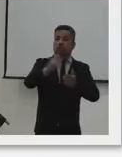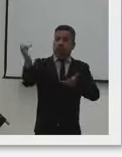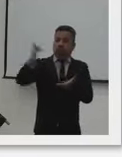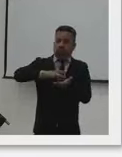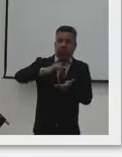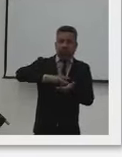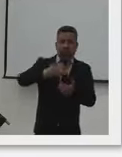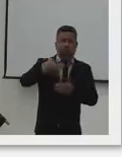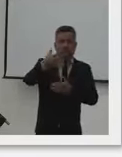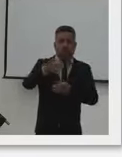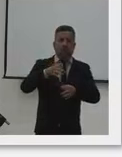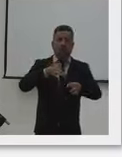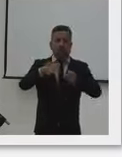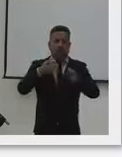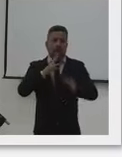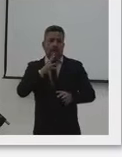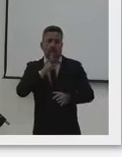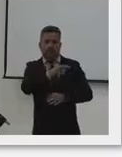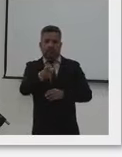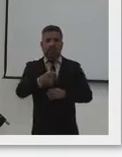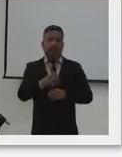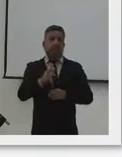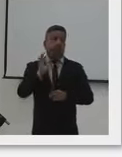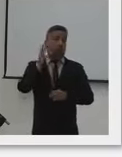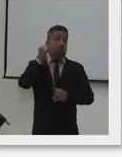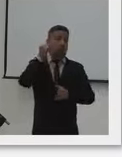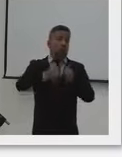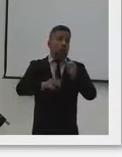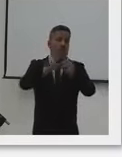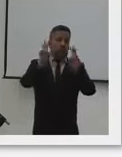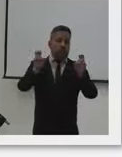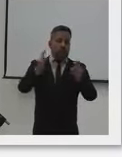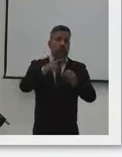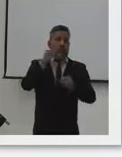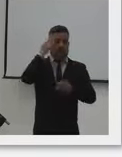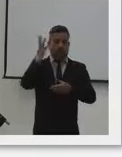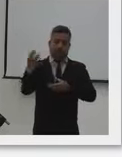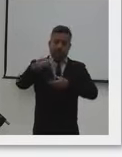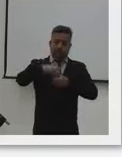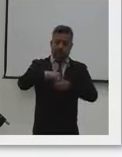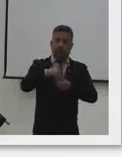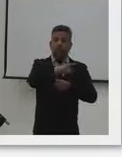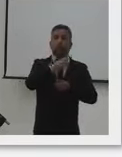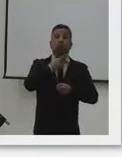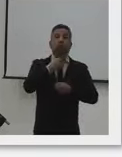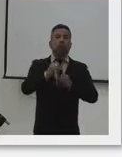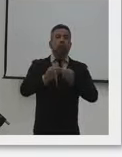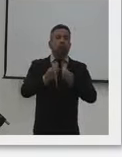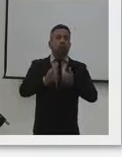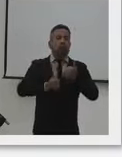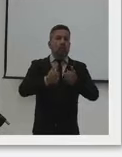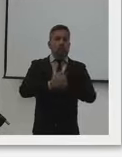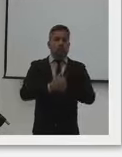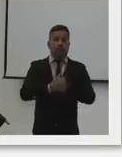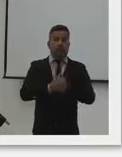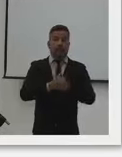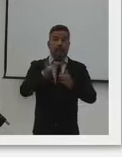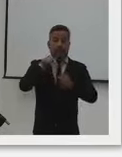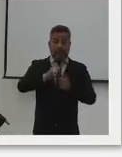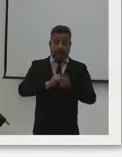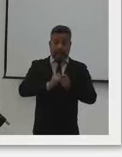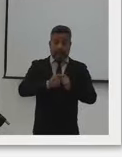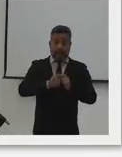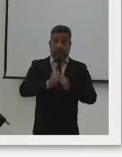las otras personas que van a intervenir. Y tal vez el último tema que yo creo que les va a incluir y les va a gustar mucho a todos es que